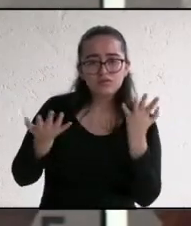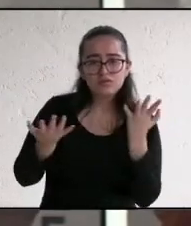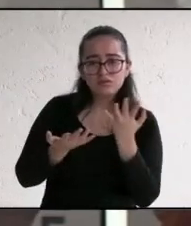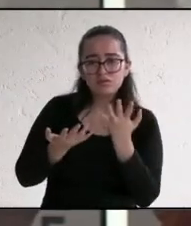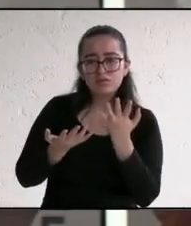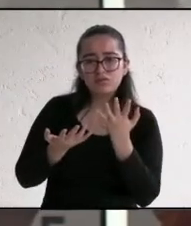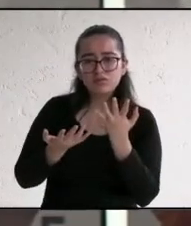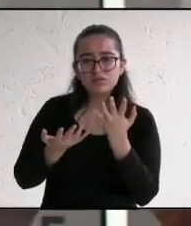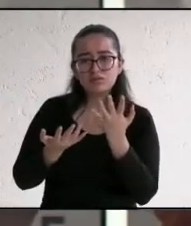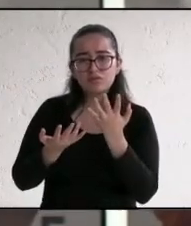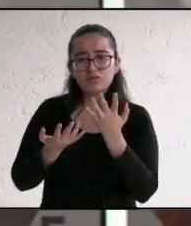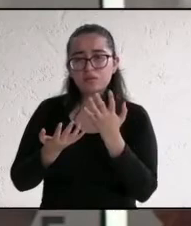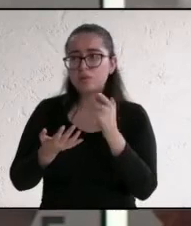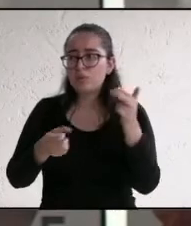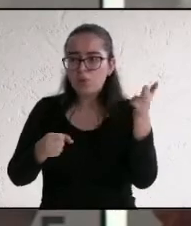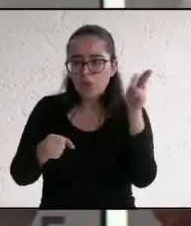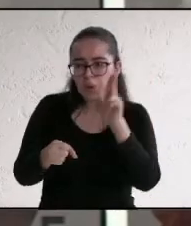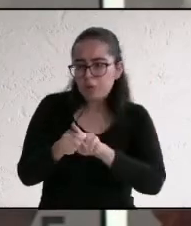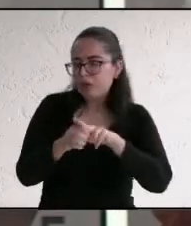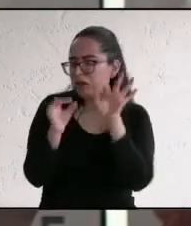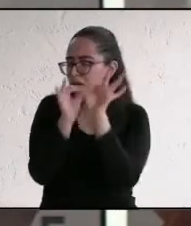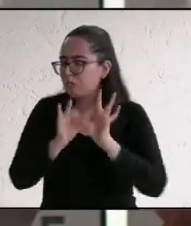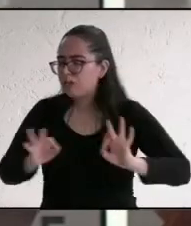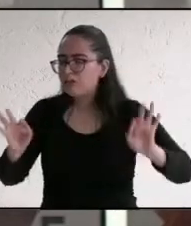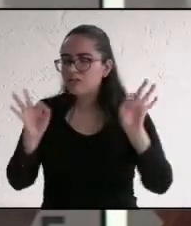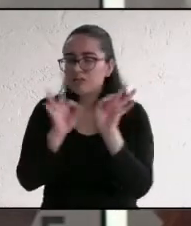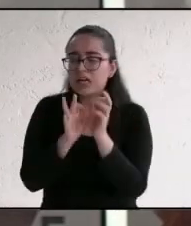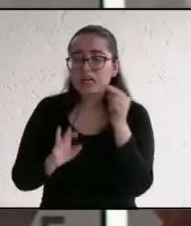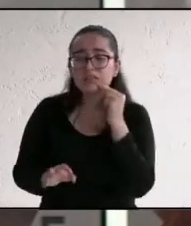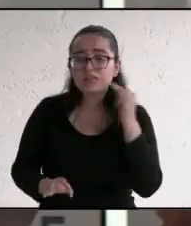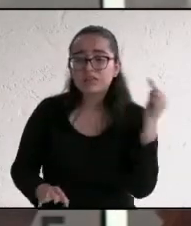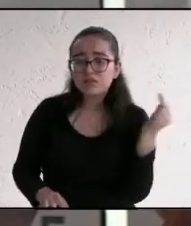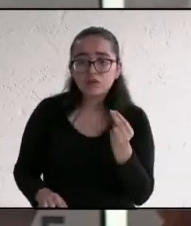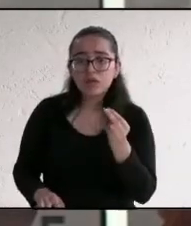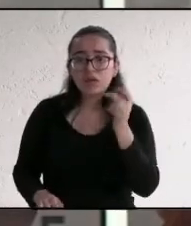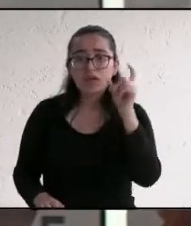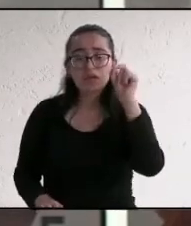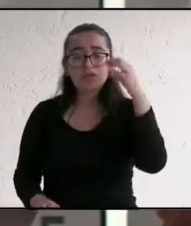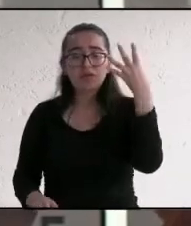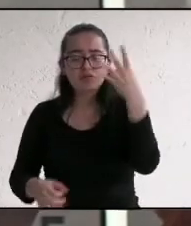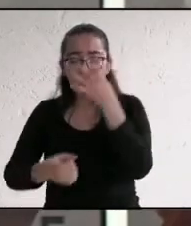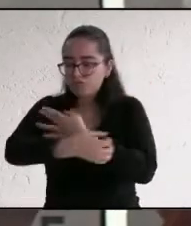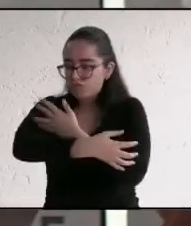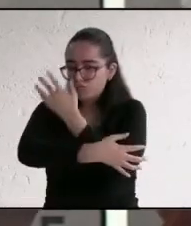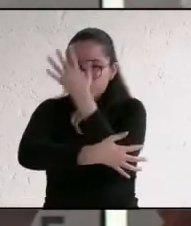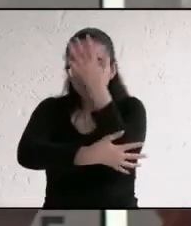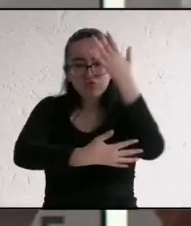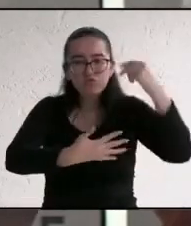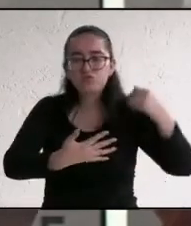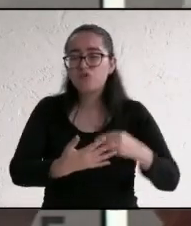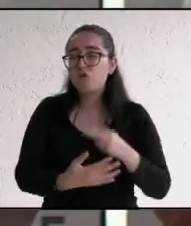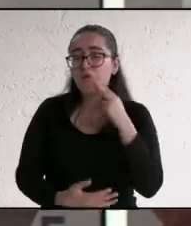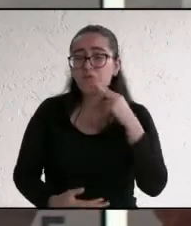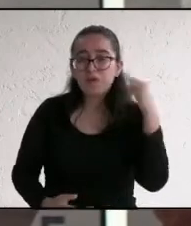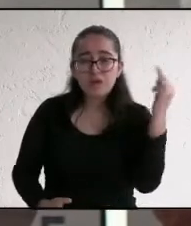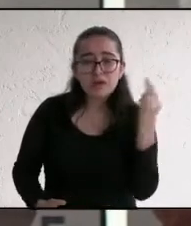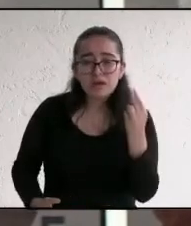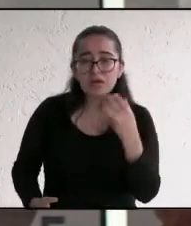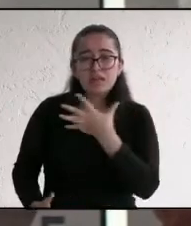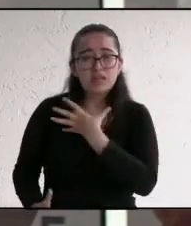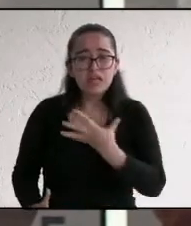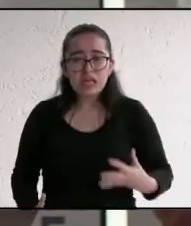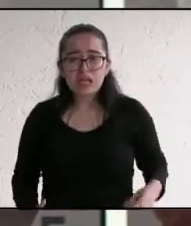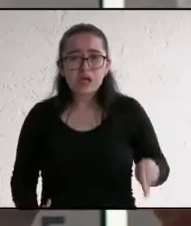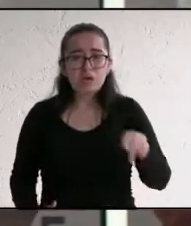de manera inmediata una clínica hospitalaria de atención continua de 24 horas en nuestro municipio. Urge que nuestros hijos y nosotros